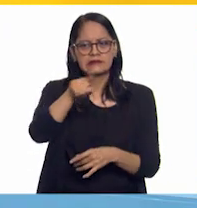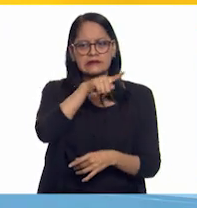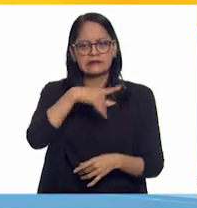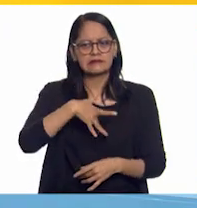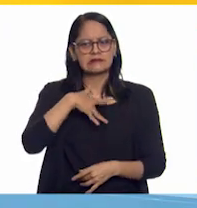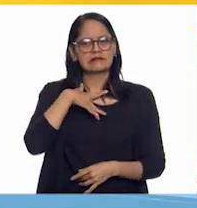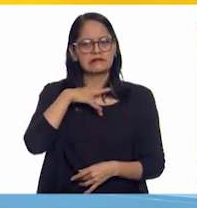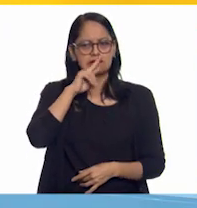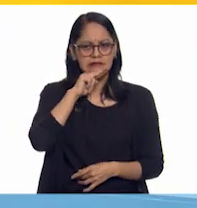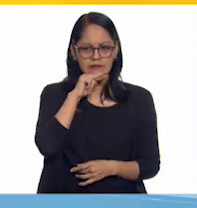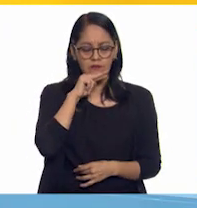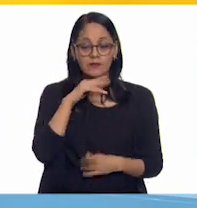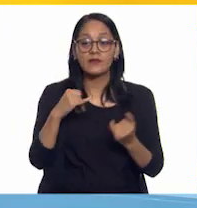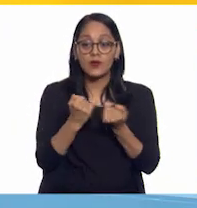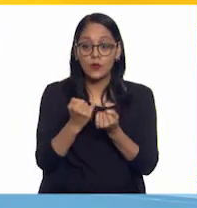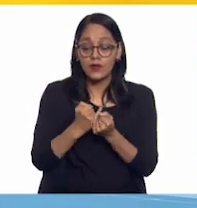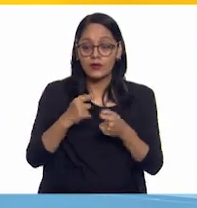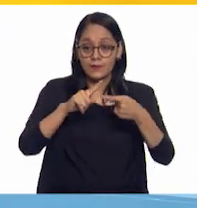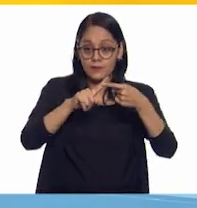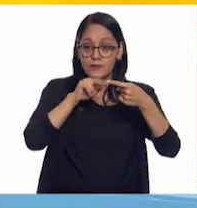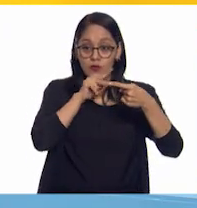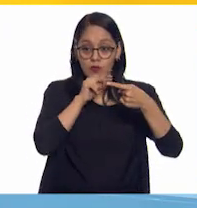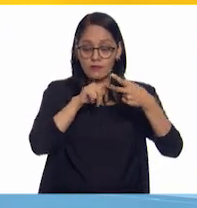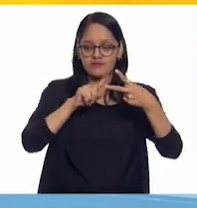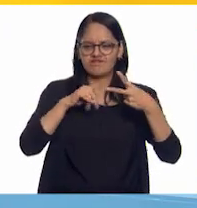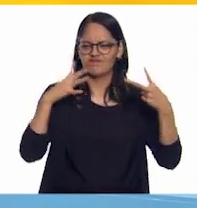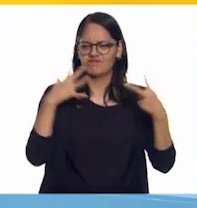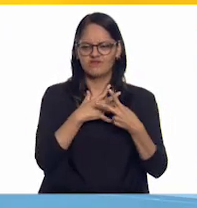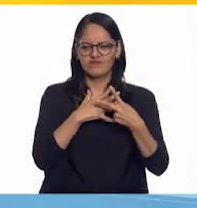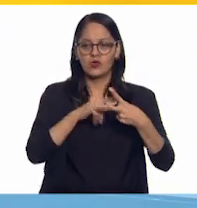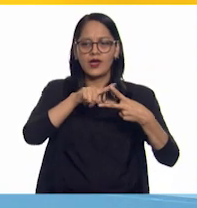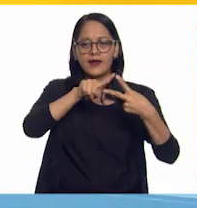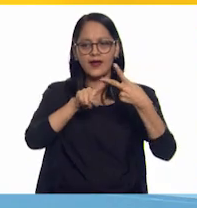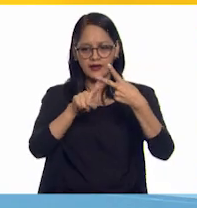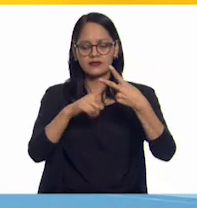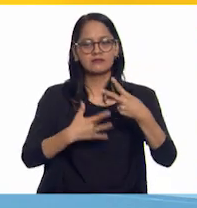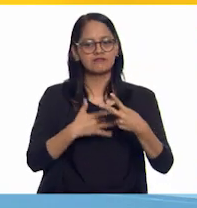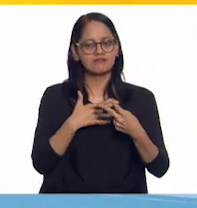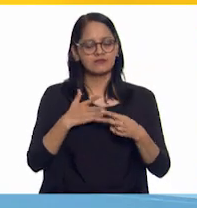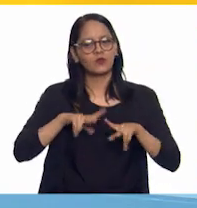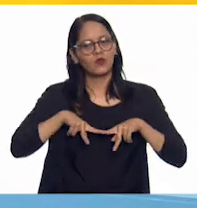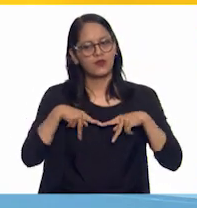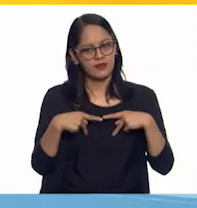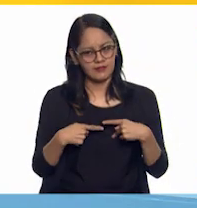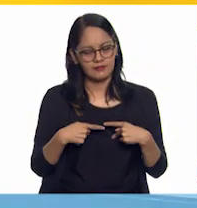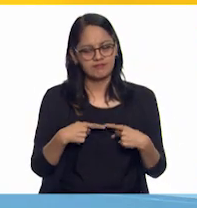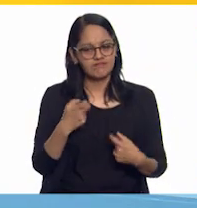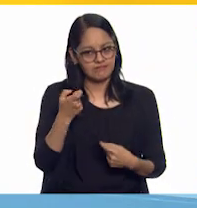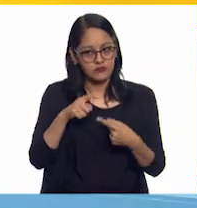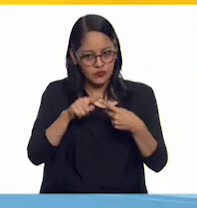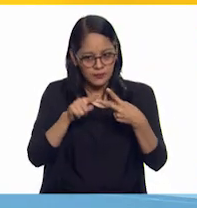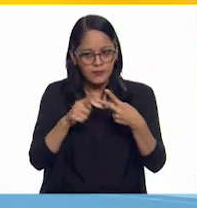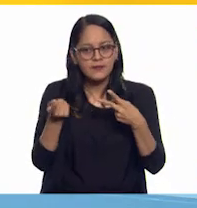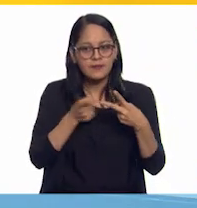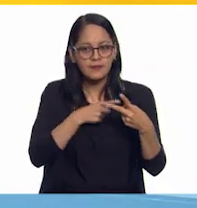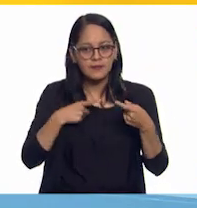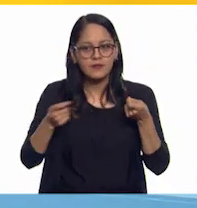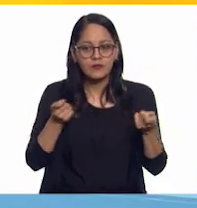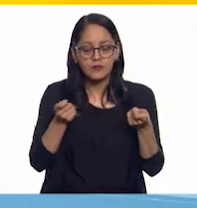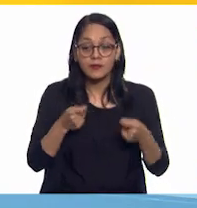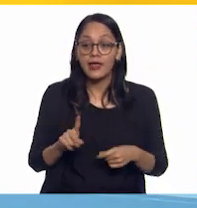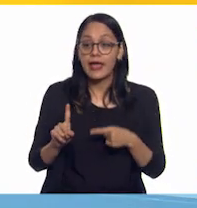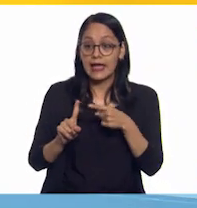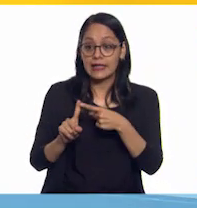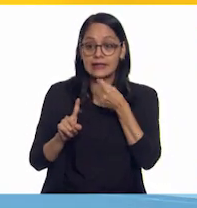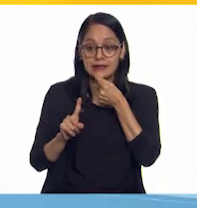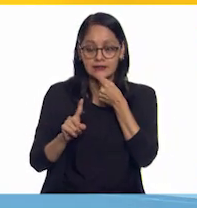sentimientos que, si no sabemos regular, nos hacen sentir vulnerables. Por supuesto, en el caso de Amaury, él se siente